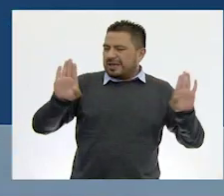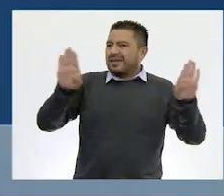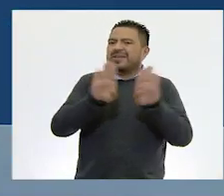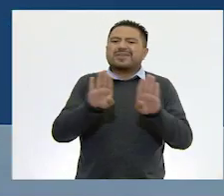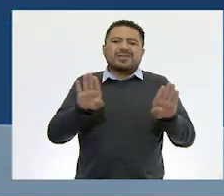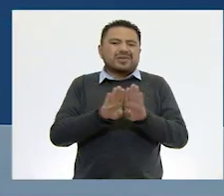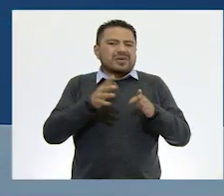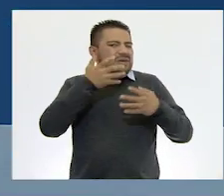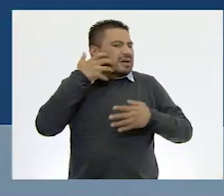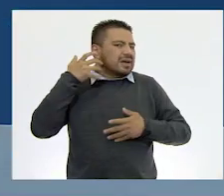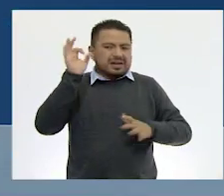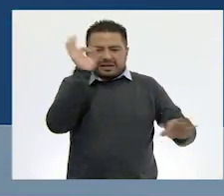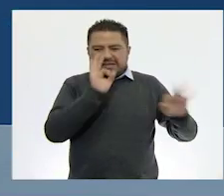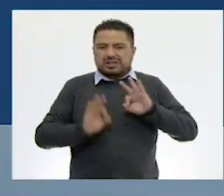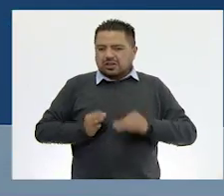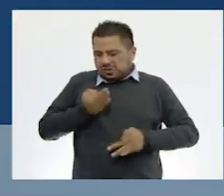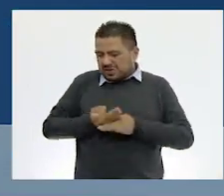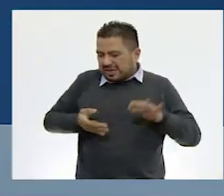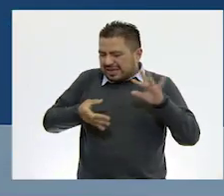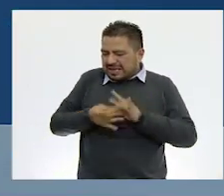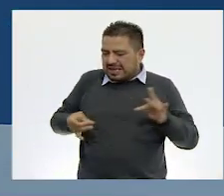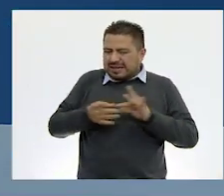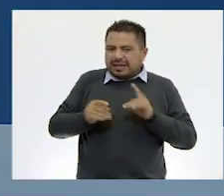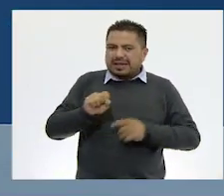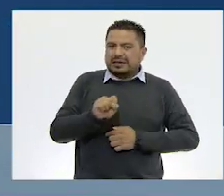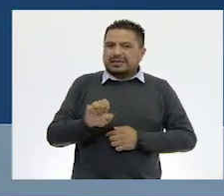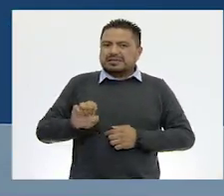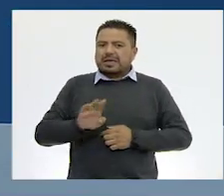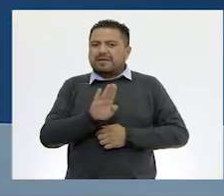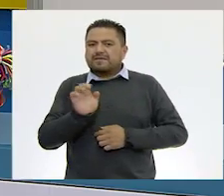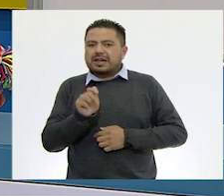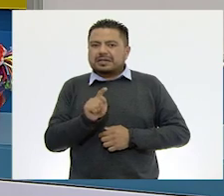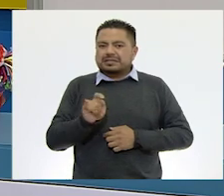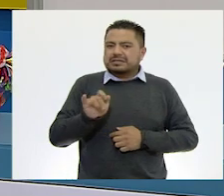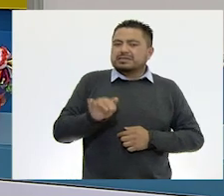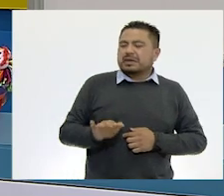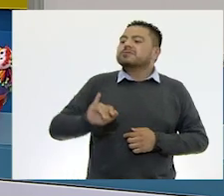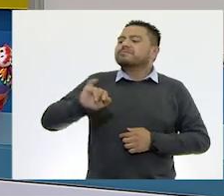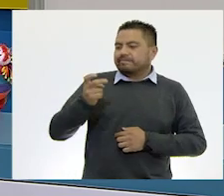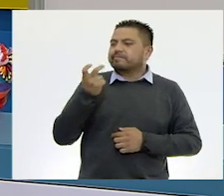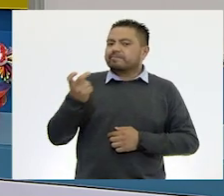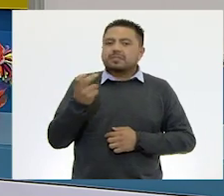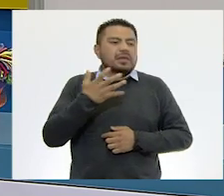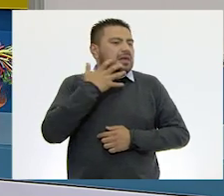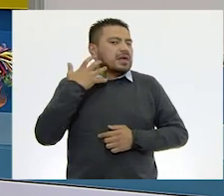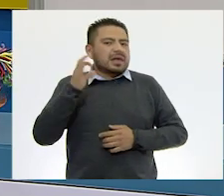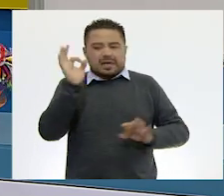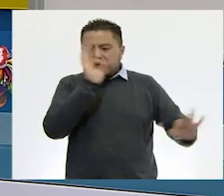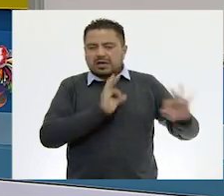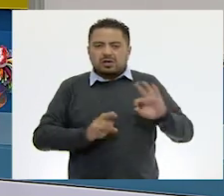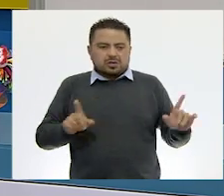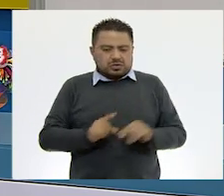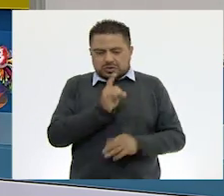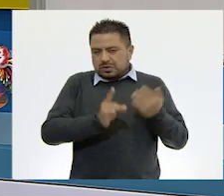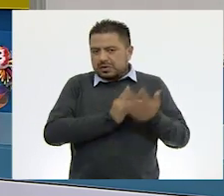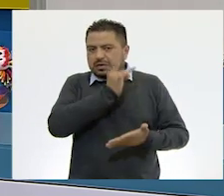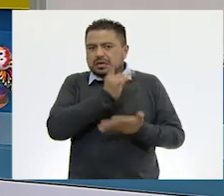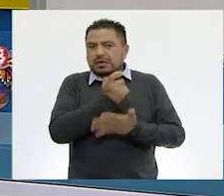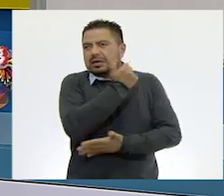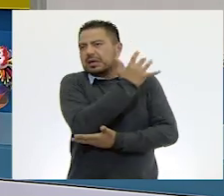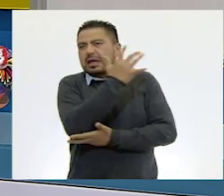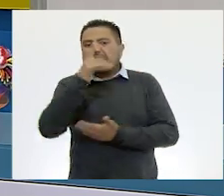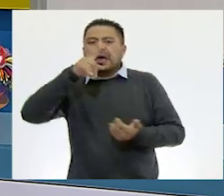el jaguar, del que nos platicó Sebastián, ¿verdad, maestra? Así es, don. El jaguar solo vive en selvas